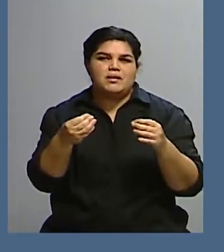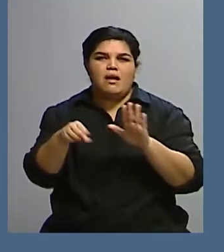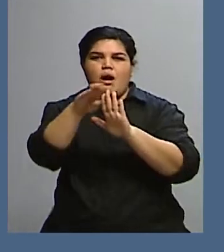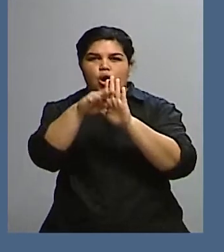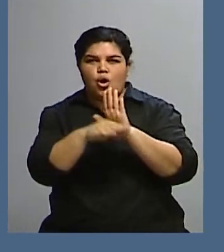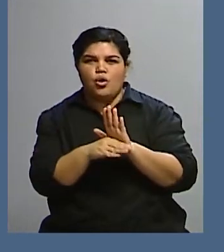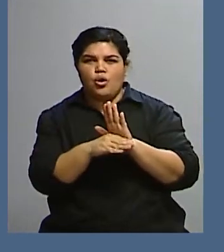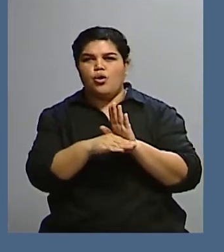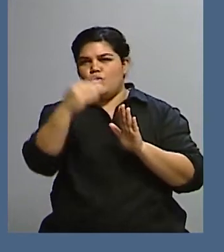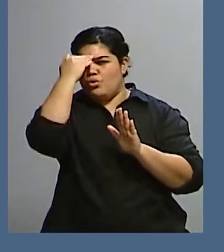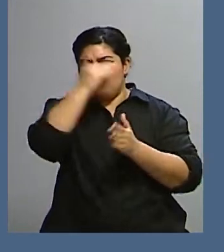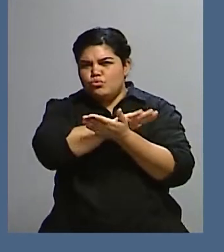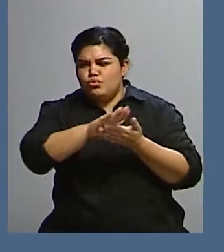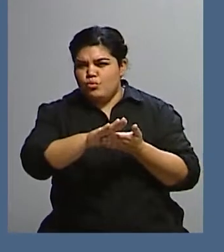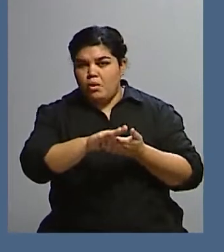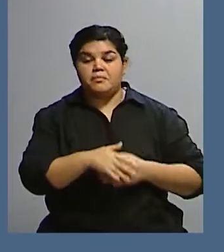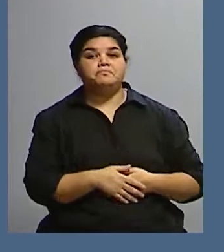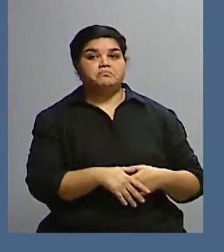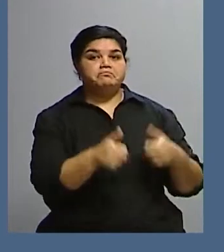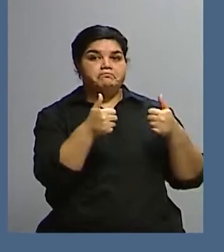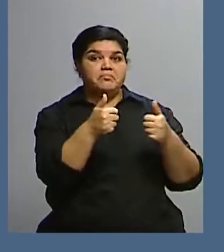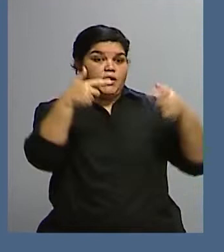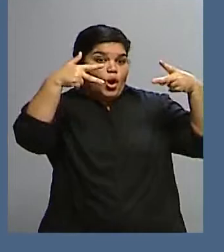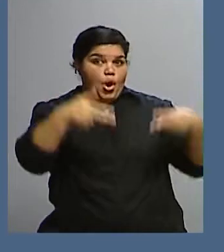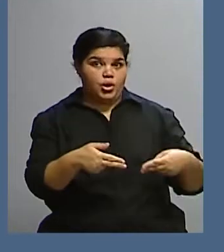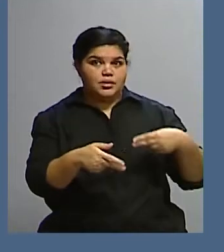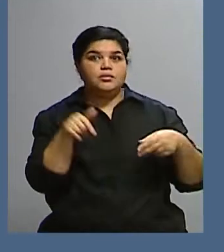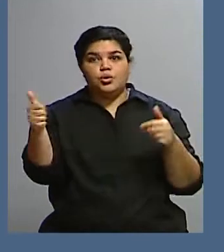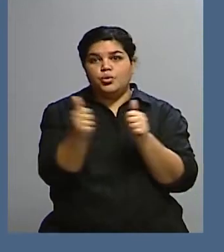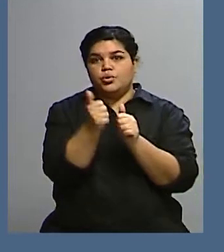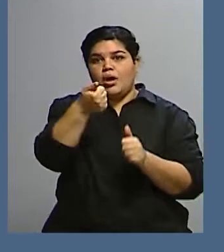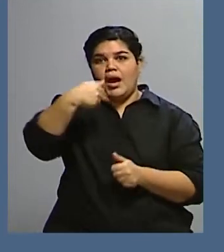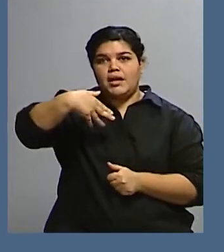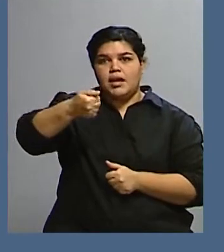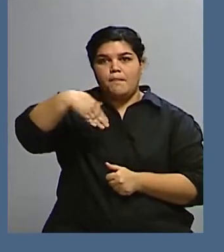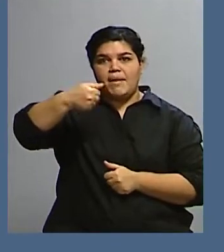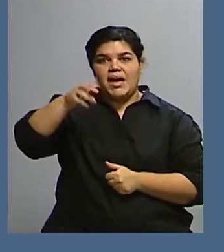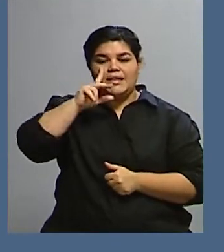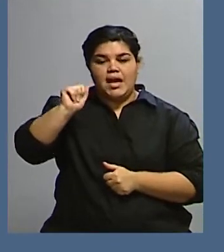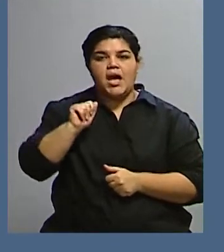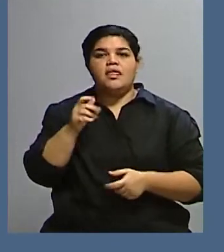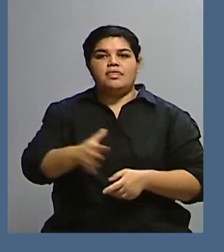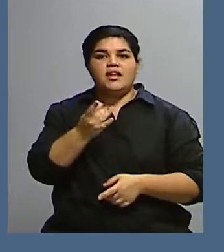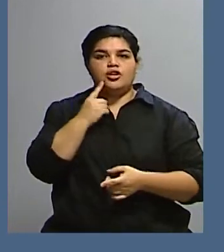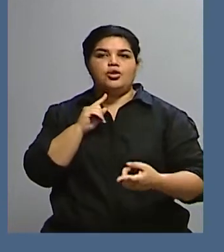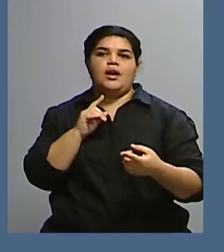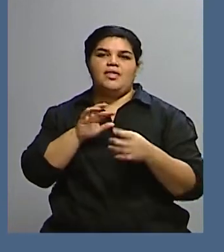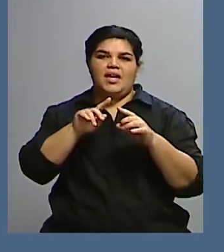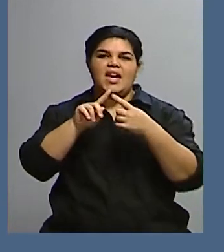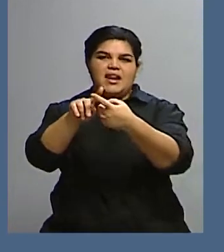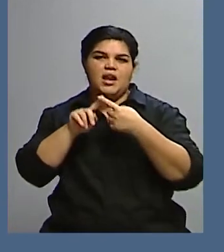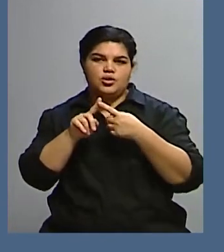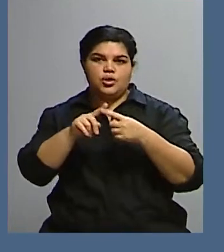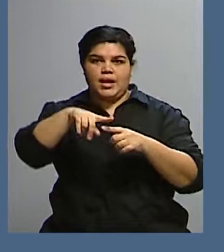Ana María, vamos a ir a una nueva pausa. Le decimos a la gente que nos está viendo que estamos con Ana María Moure, que es directora de Relaciones Internacionales de la